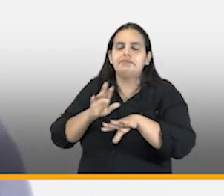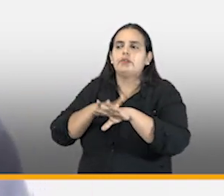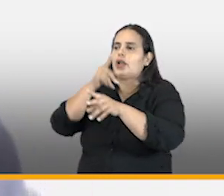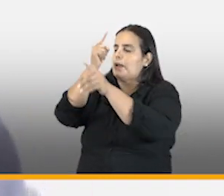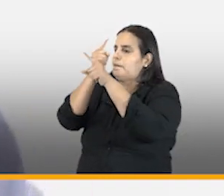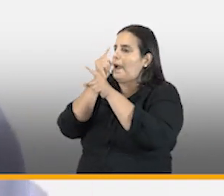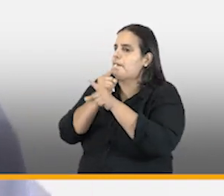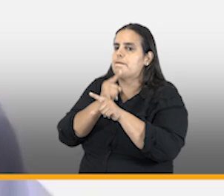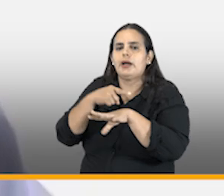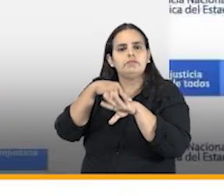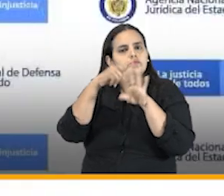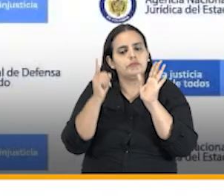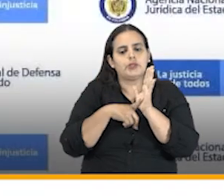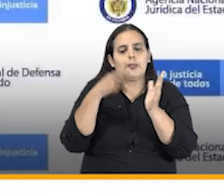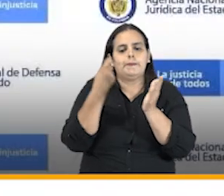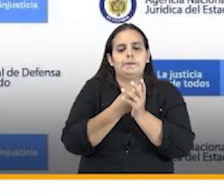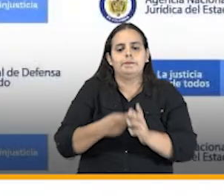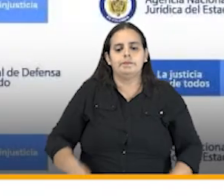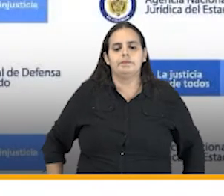correctamente esos recursos